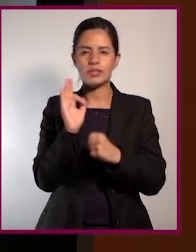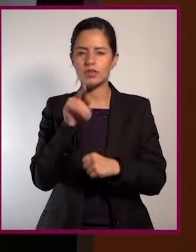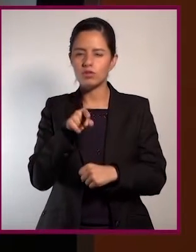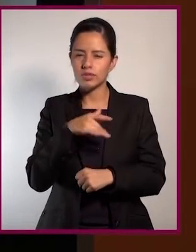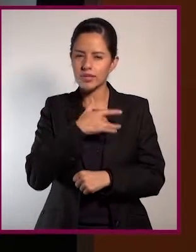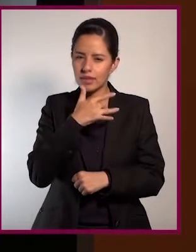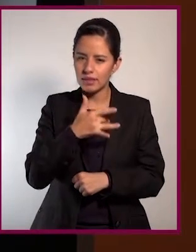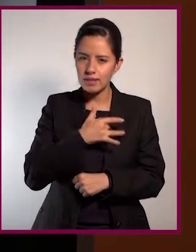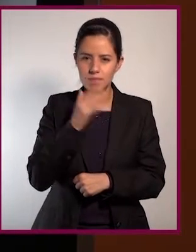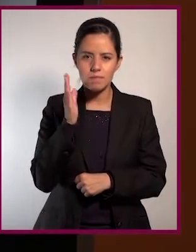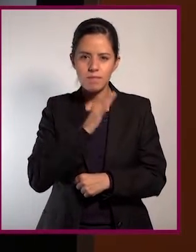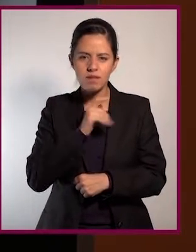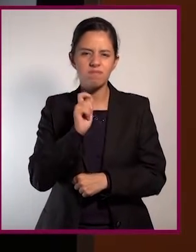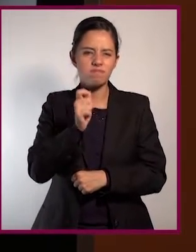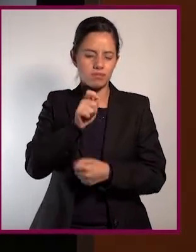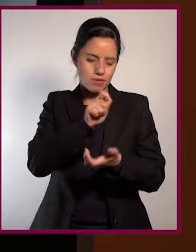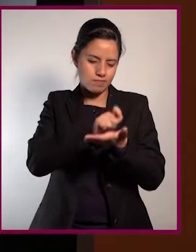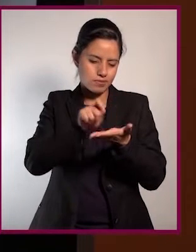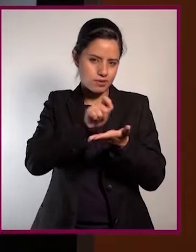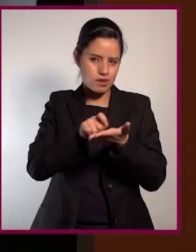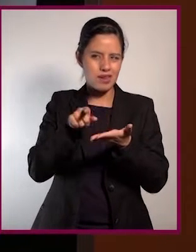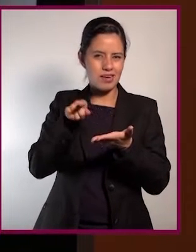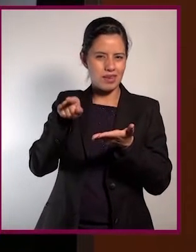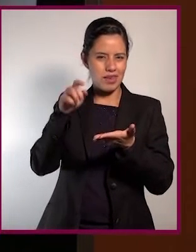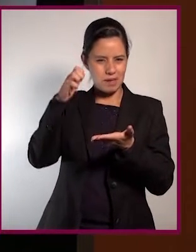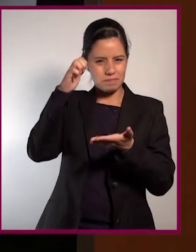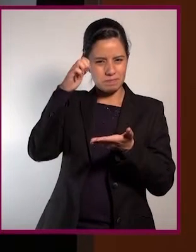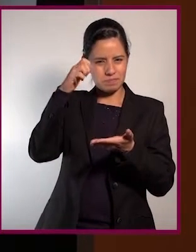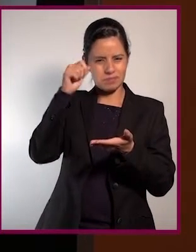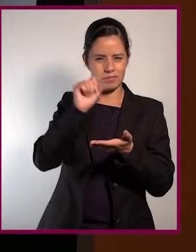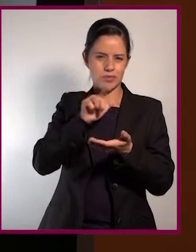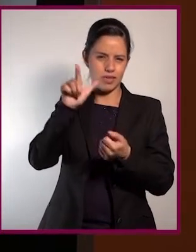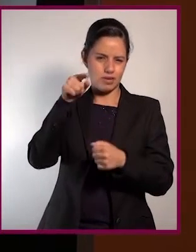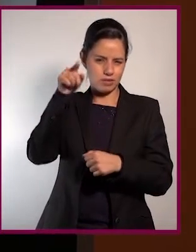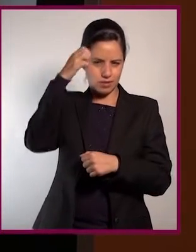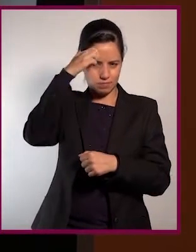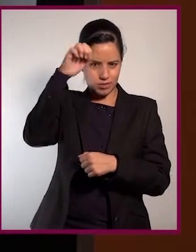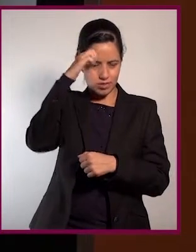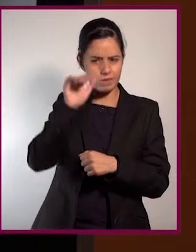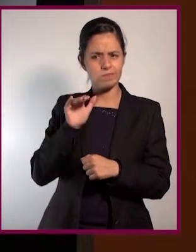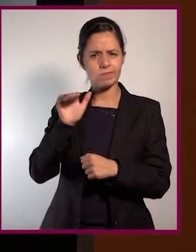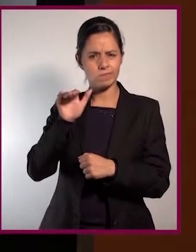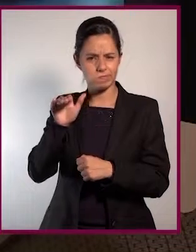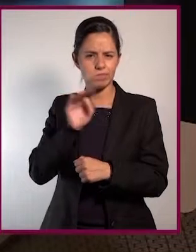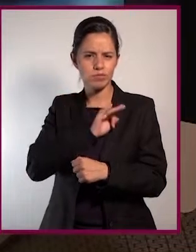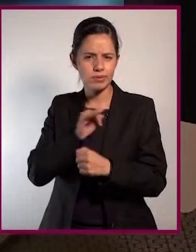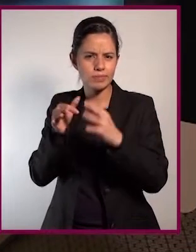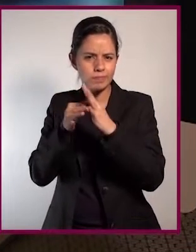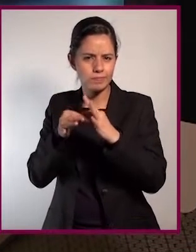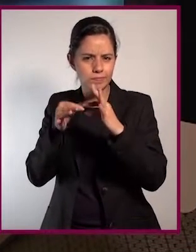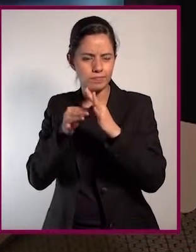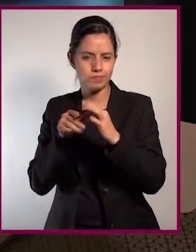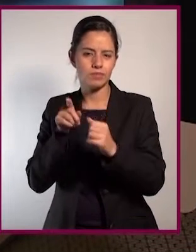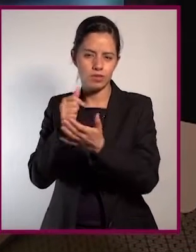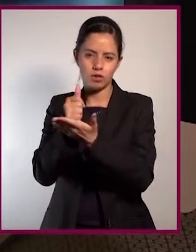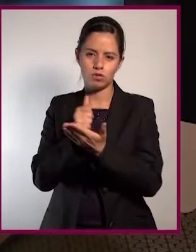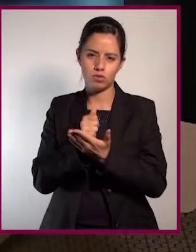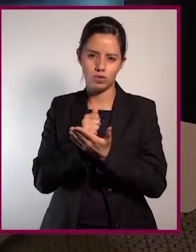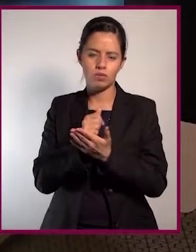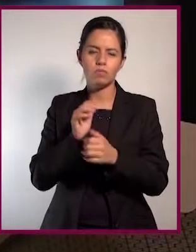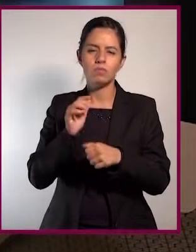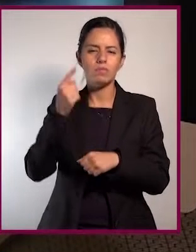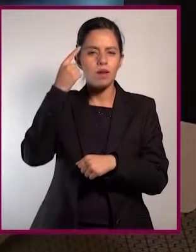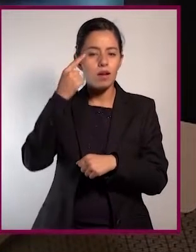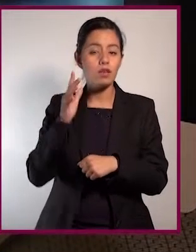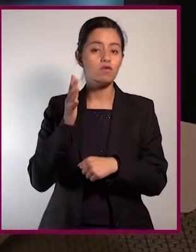presentaron en ese momento y consultar con un especialista. ¿Por qué? Porque es importante irlo definiendo para evitar que en exposiciones